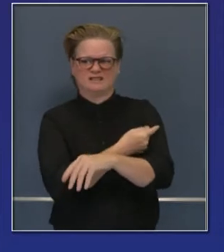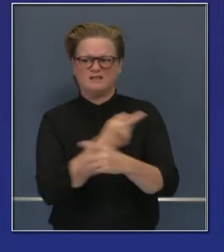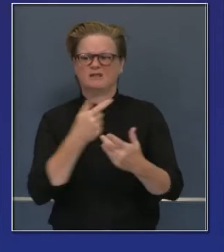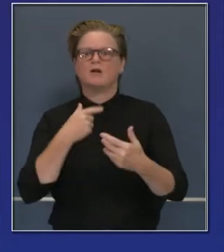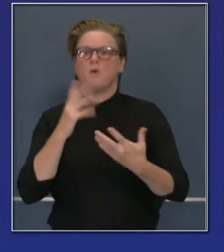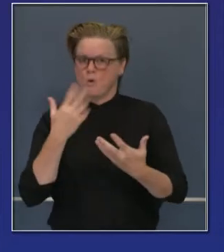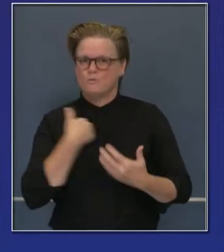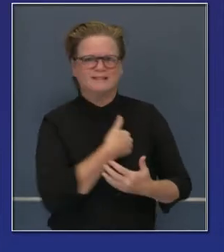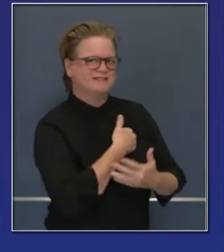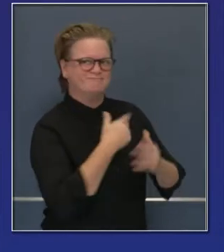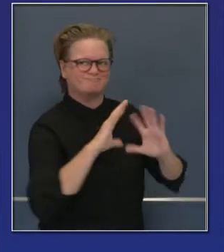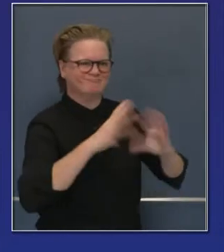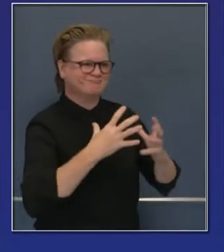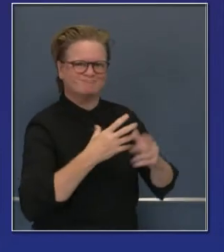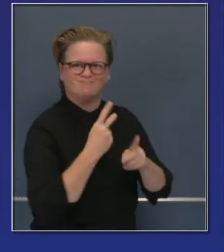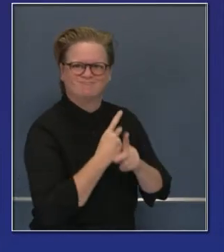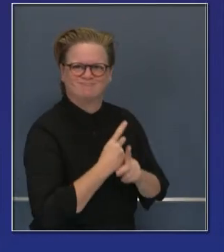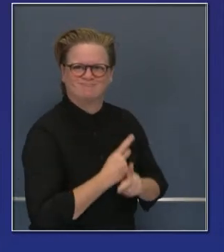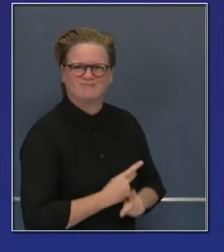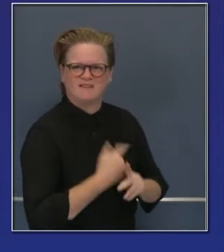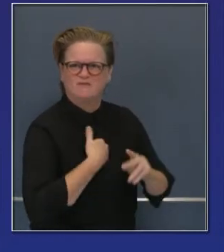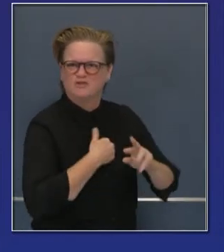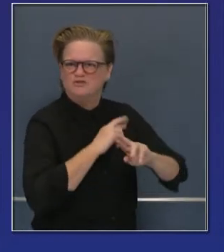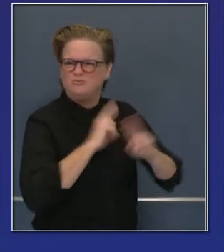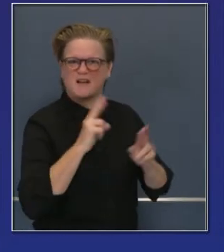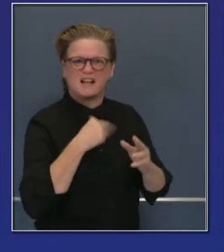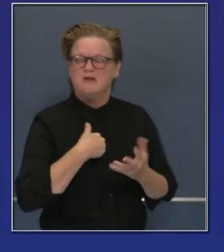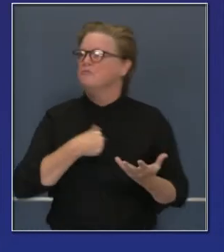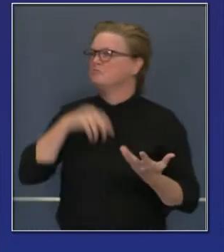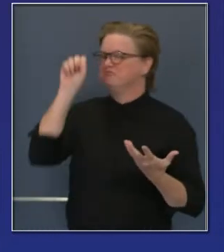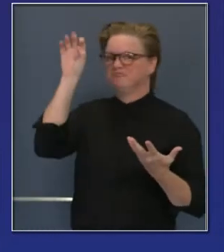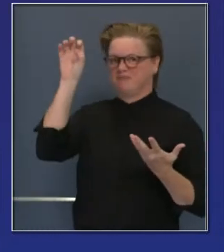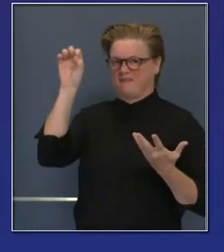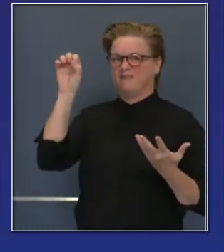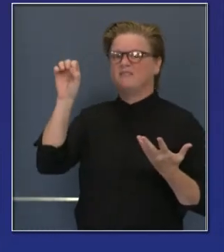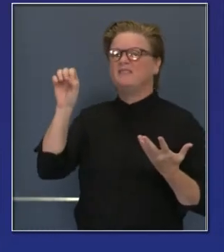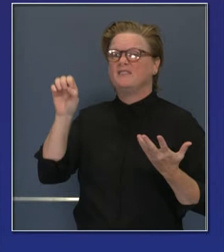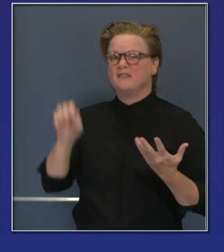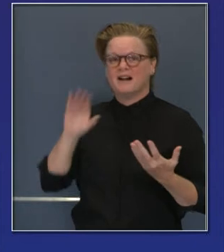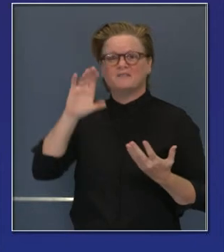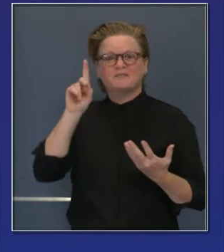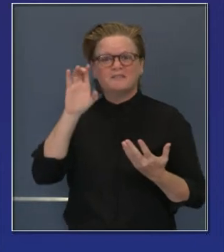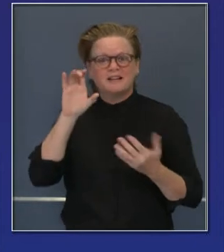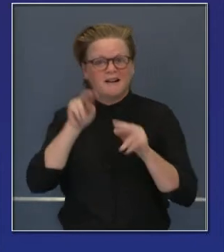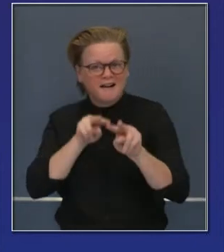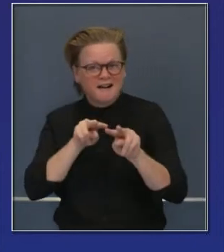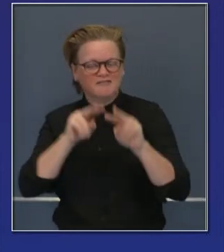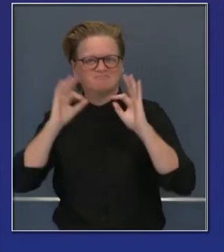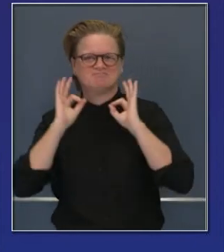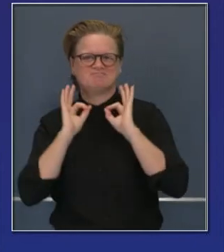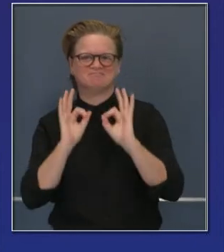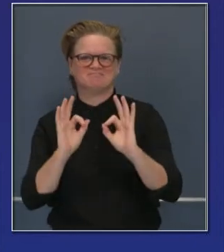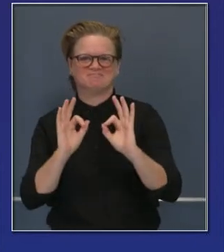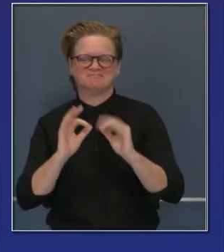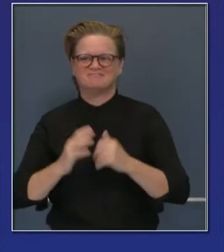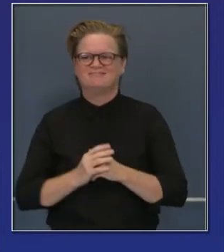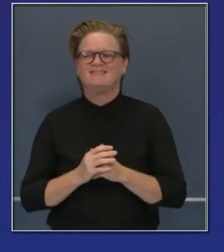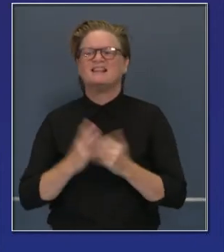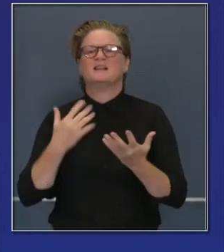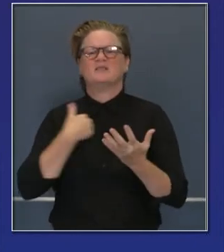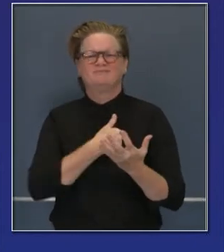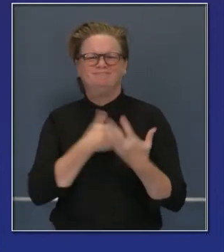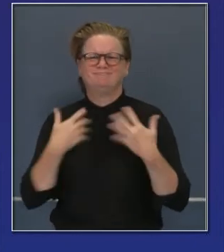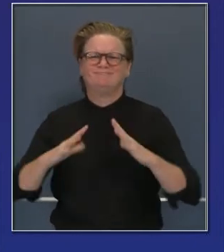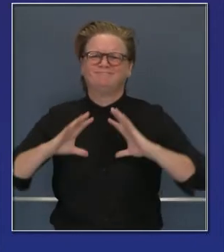vacunas vienen con experiencia en mente y es el trabajo que estamos haciendo en escala para conseguir que la gente se vacuna a través de